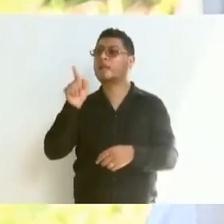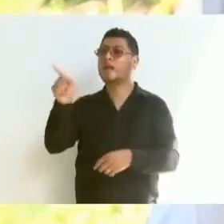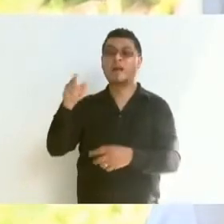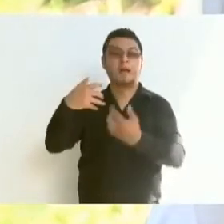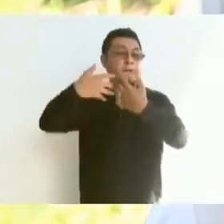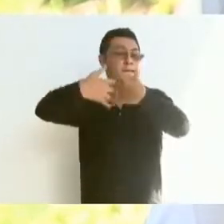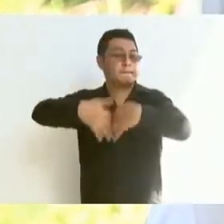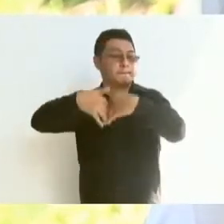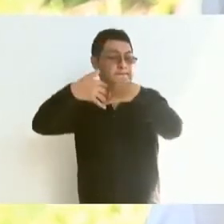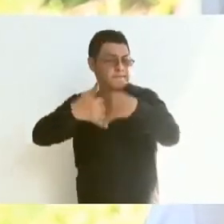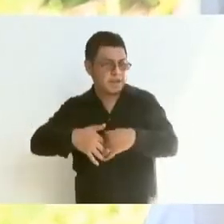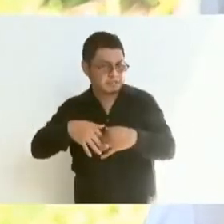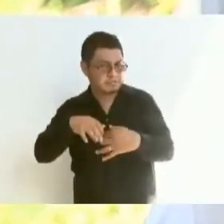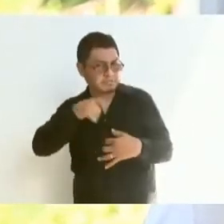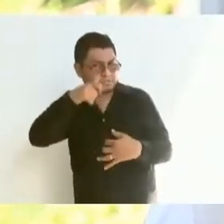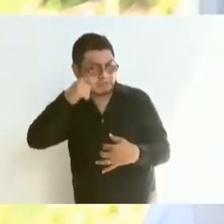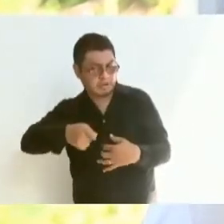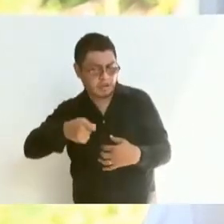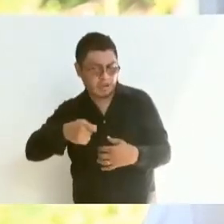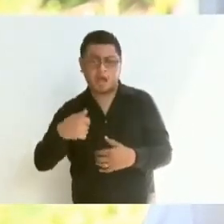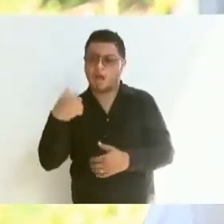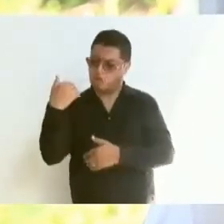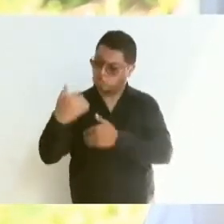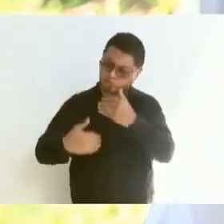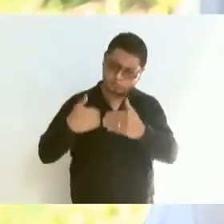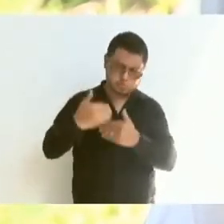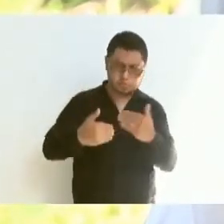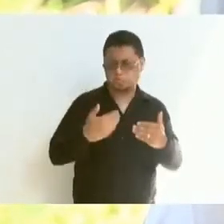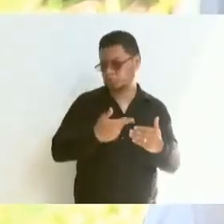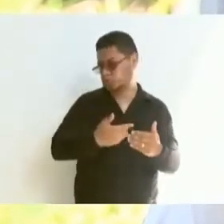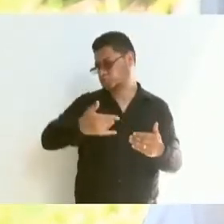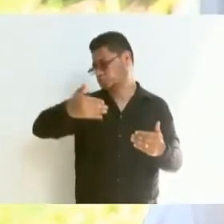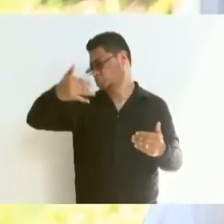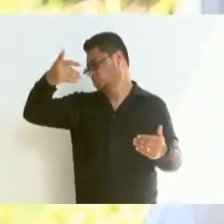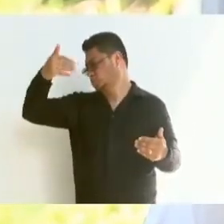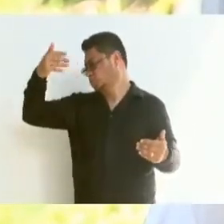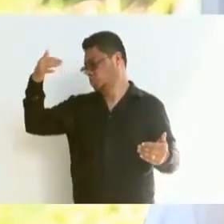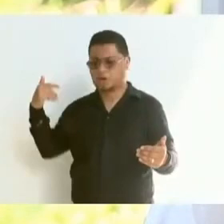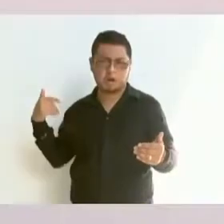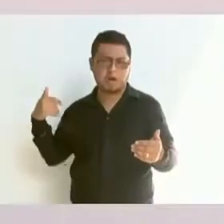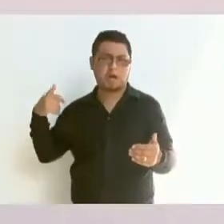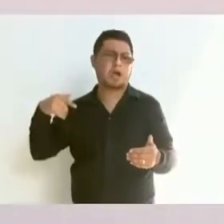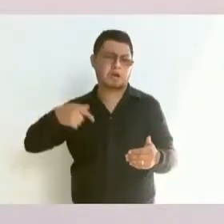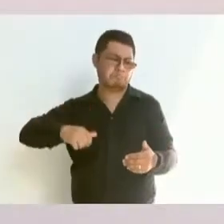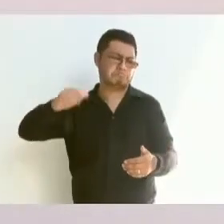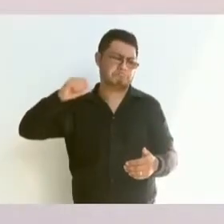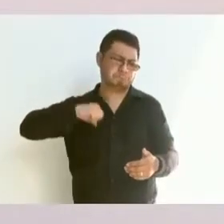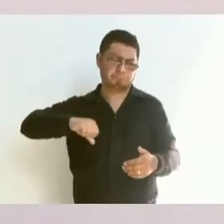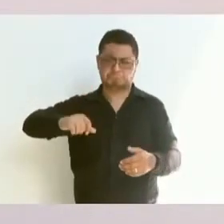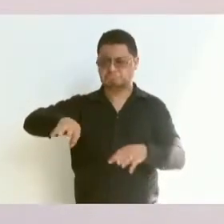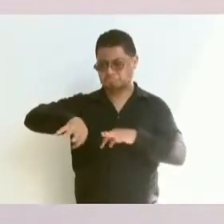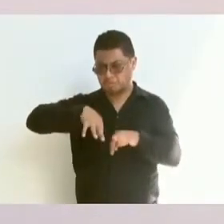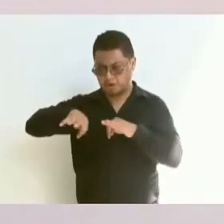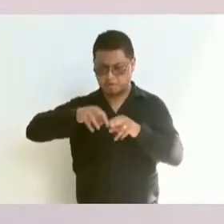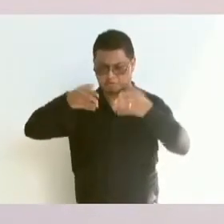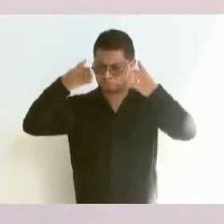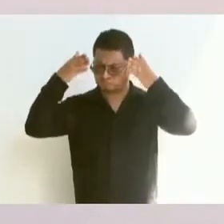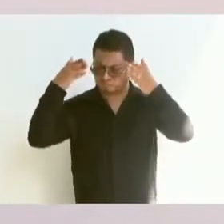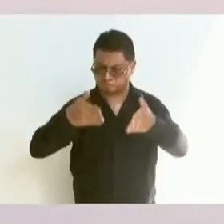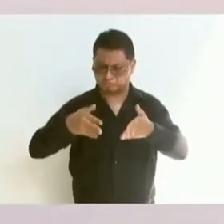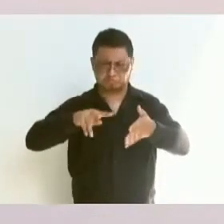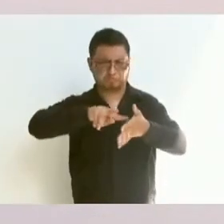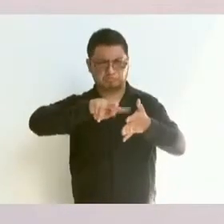empresa con mucha tradición en la ingeniería